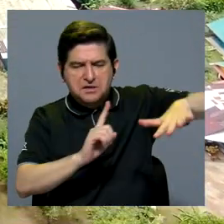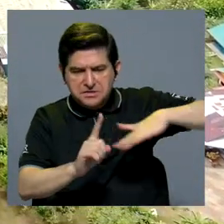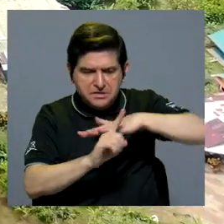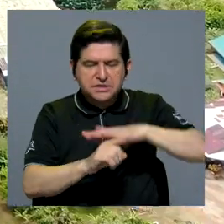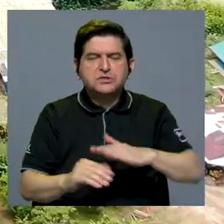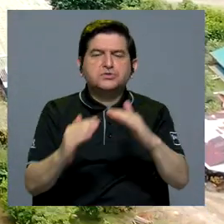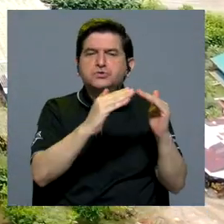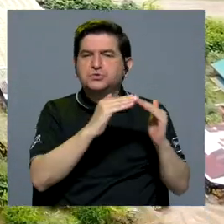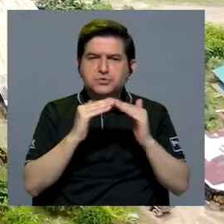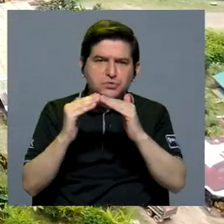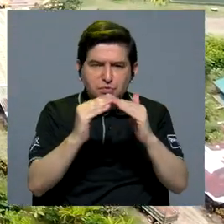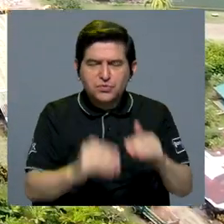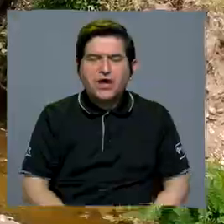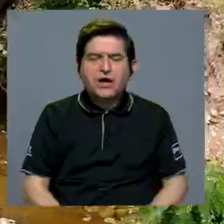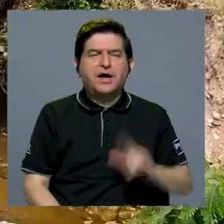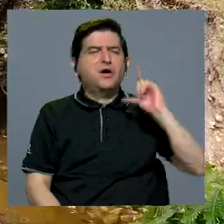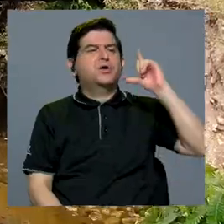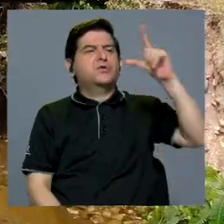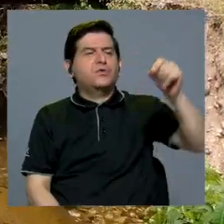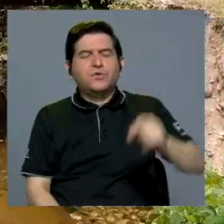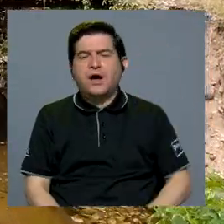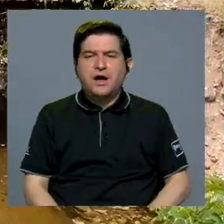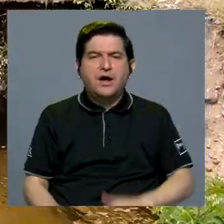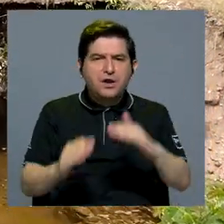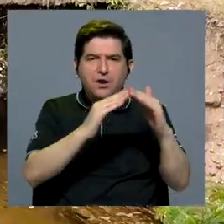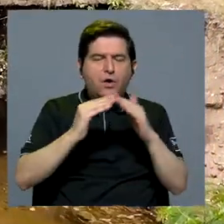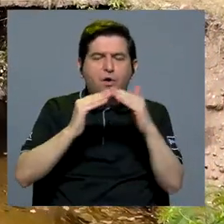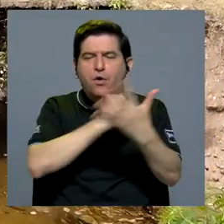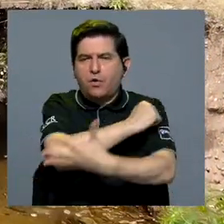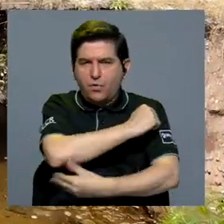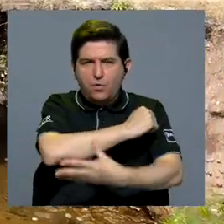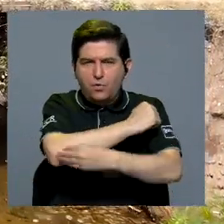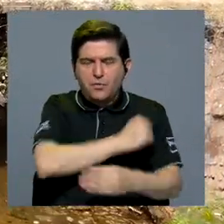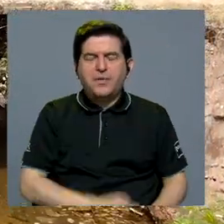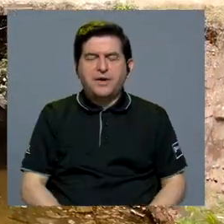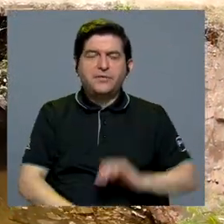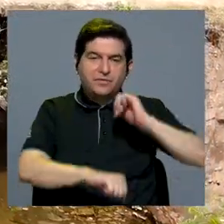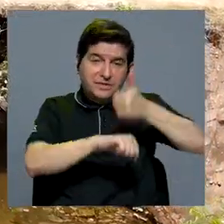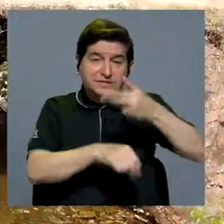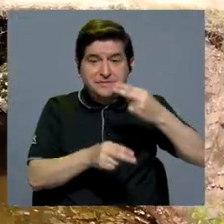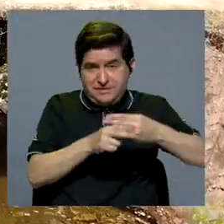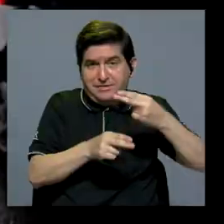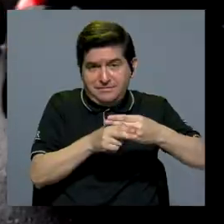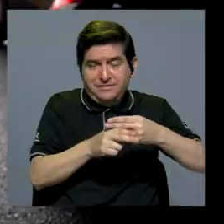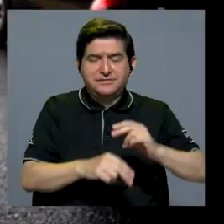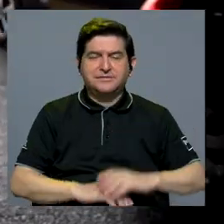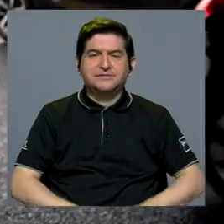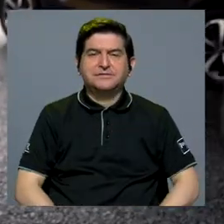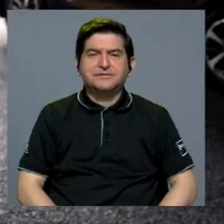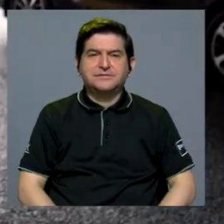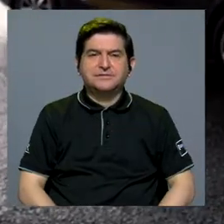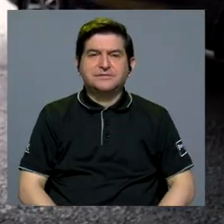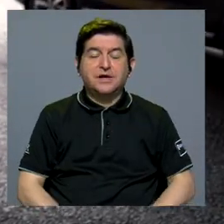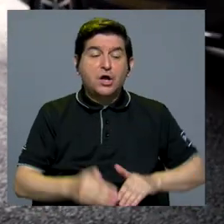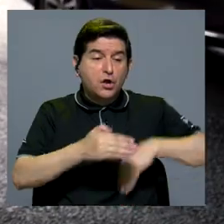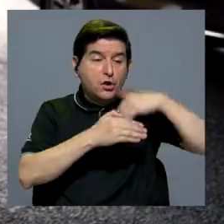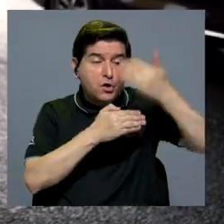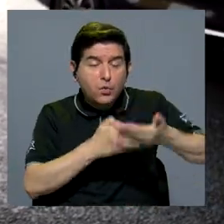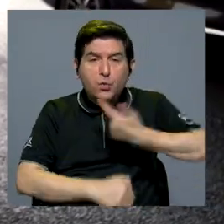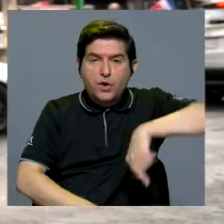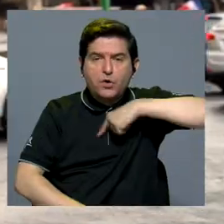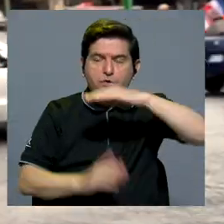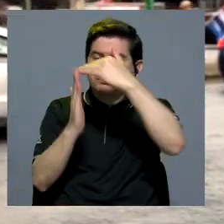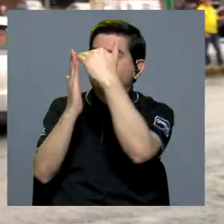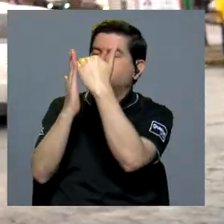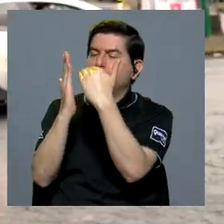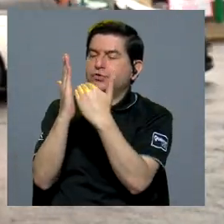costeras o periféricas, zonas urbanas, zonas rurales o urbanomarginales, que se, digamos, comúnmente se llaman